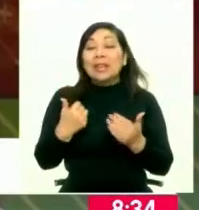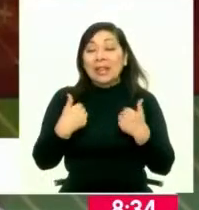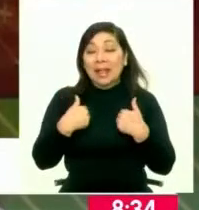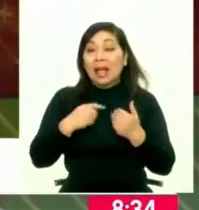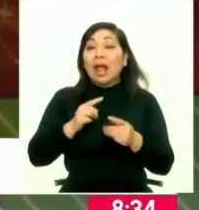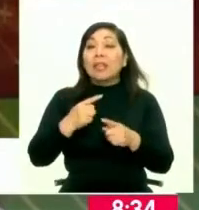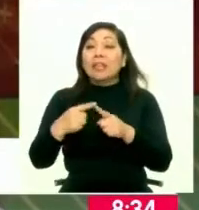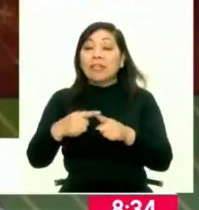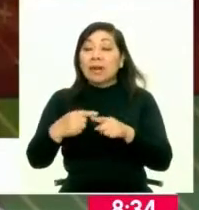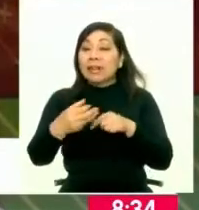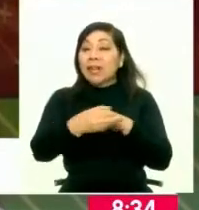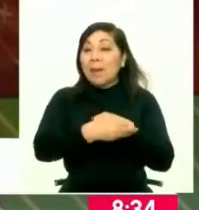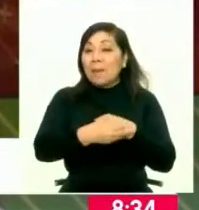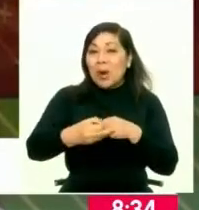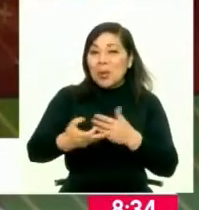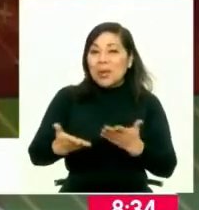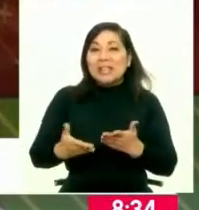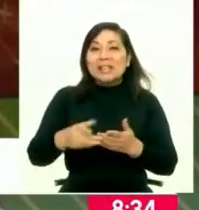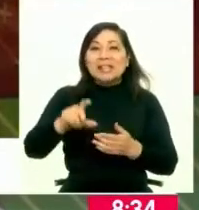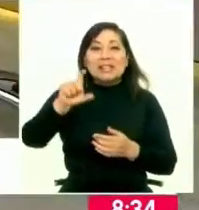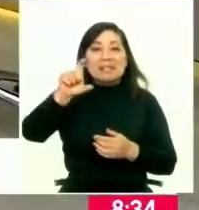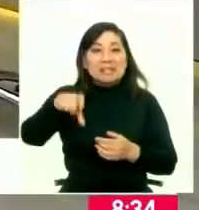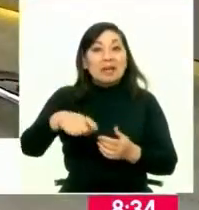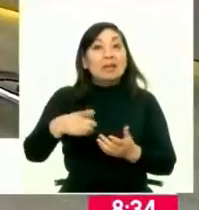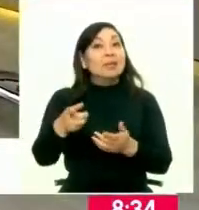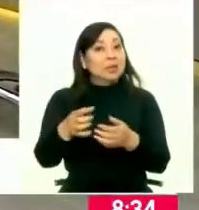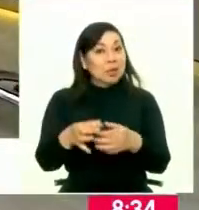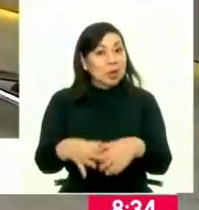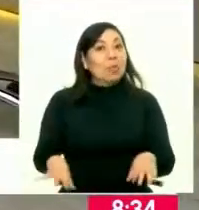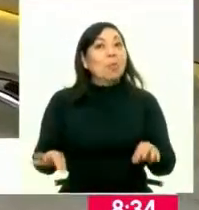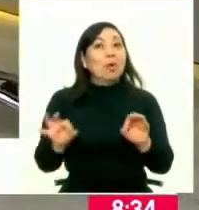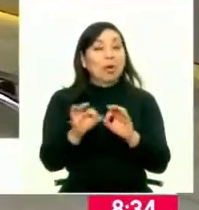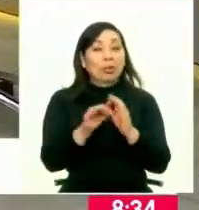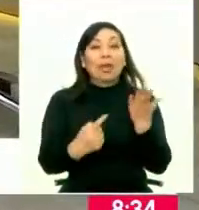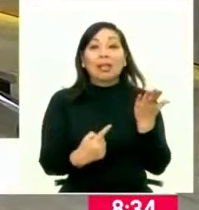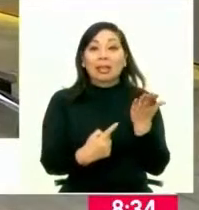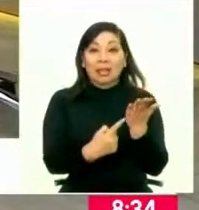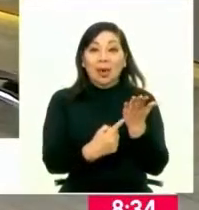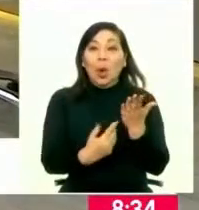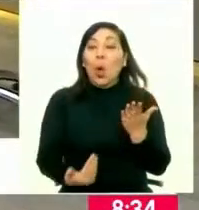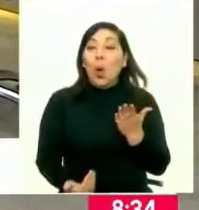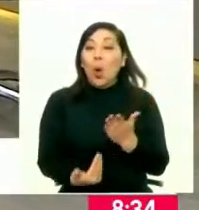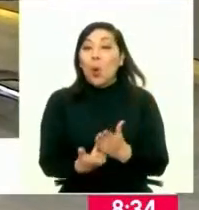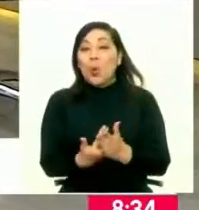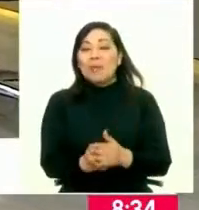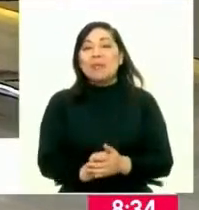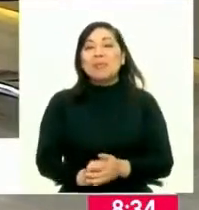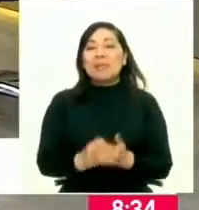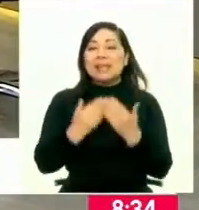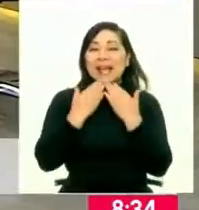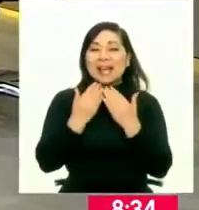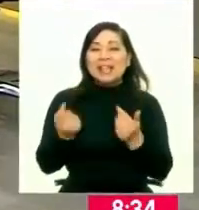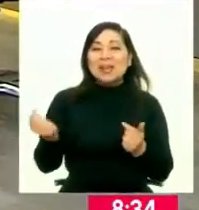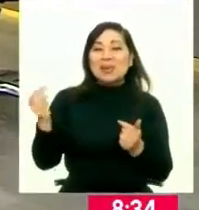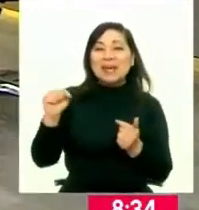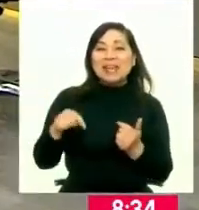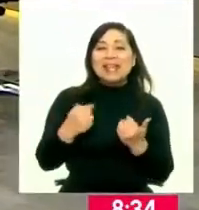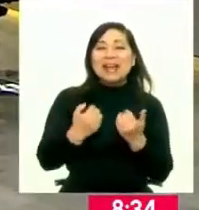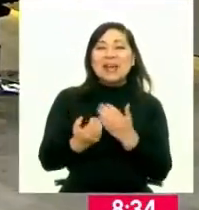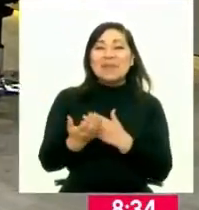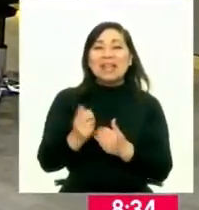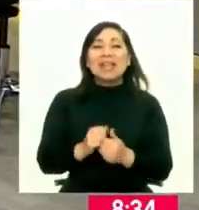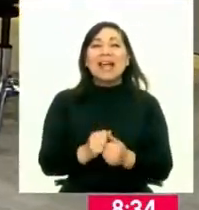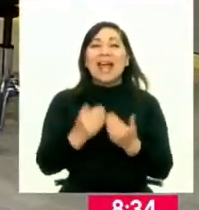electrónico a la mano. Muy bien. Es un salto tecnológico importantísimo y por la seguridad de todos los peruanos además. Muchísimas gracias por estar con nosotros esta mañana.